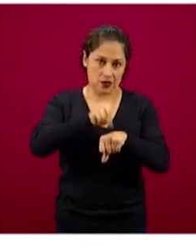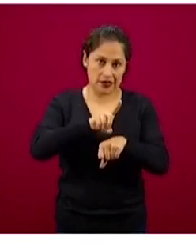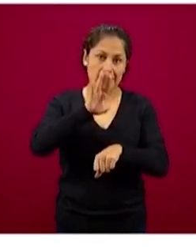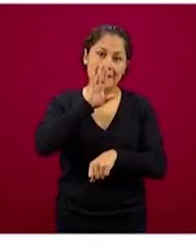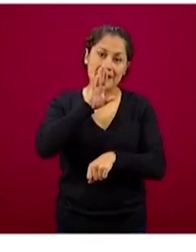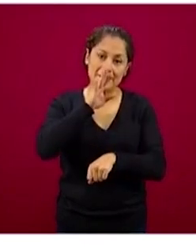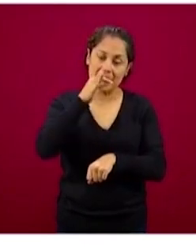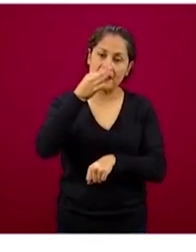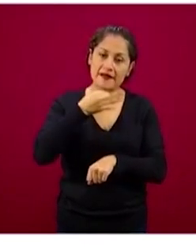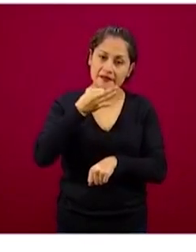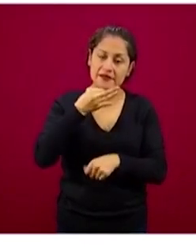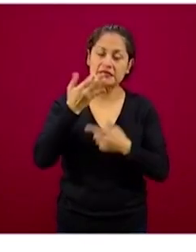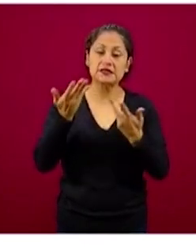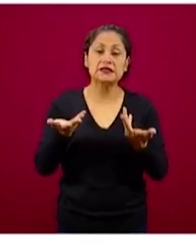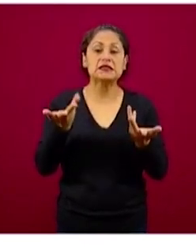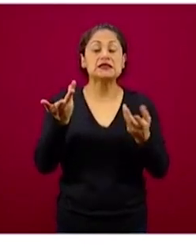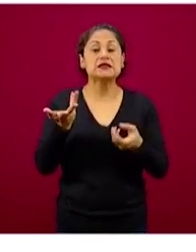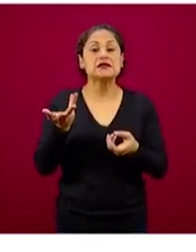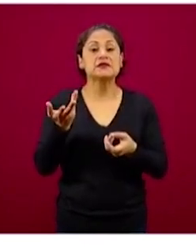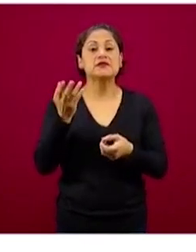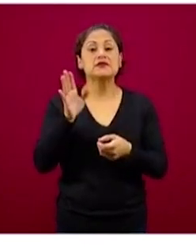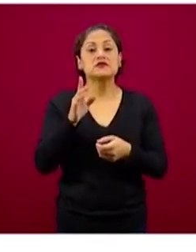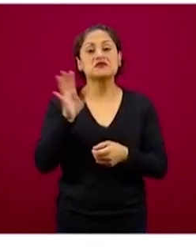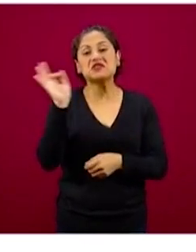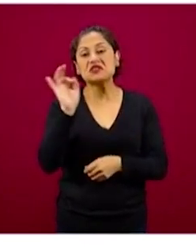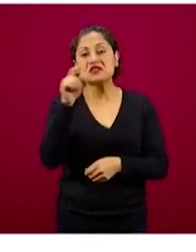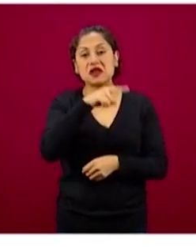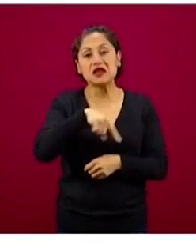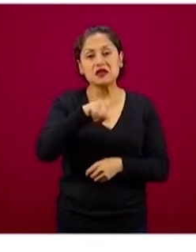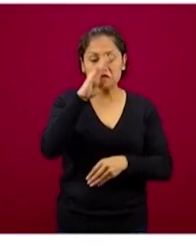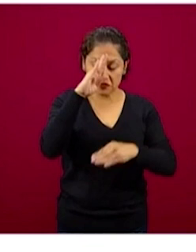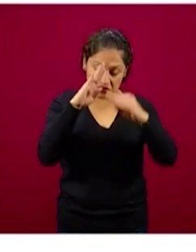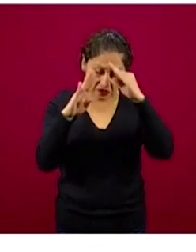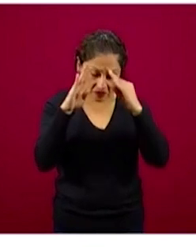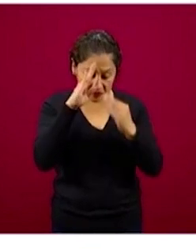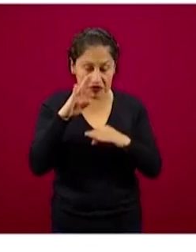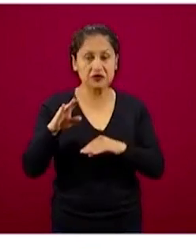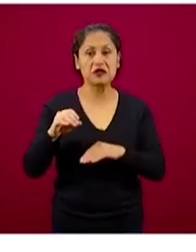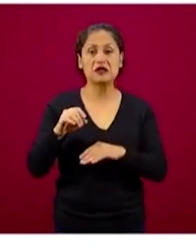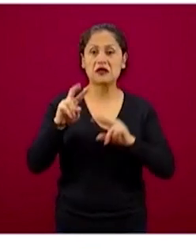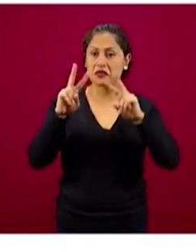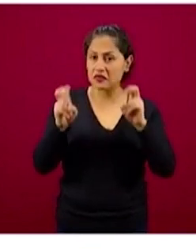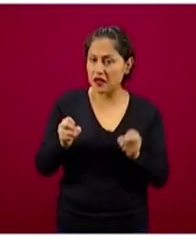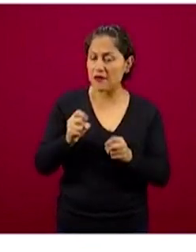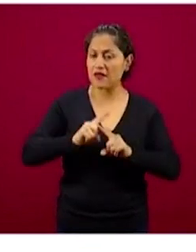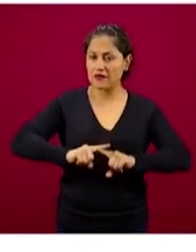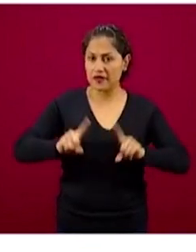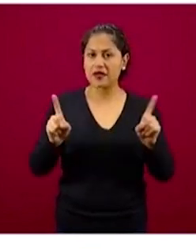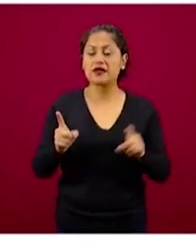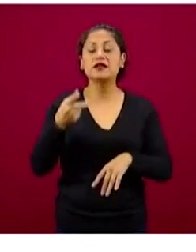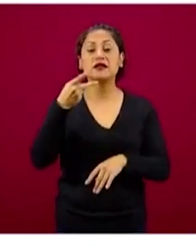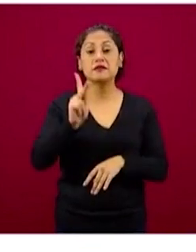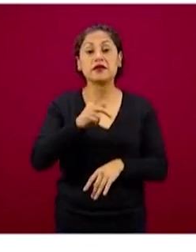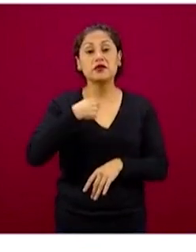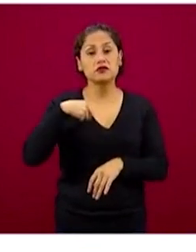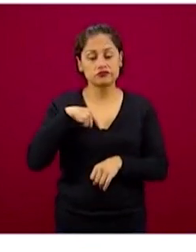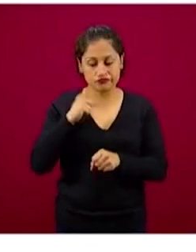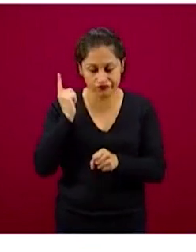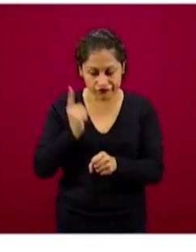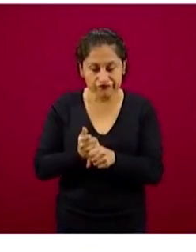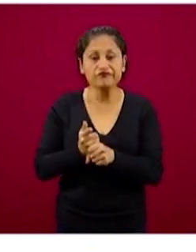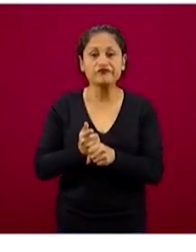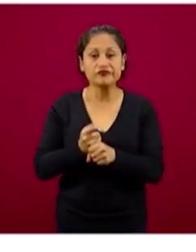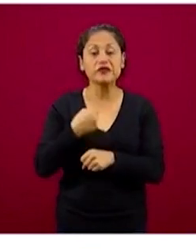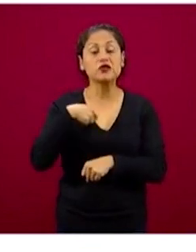temas que tienen que ver con apoyos y demás, pero sí nos llamó la atención. Y por eso algo que el día de ayer